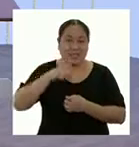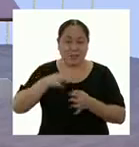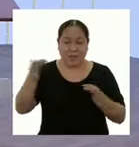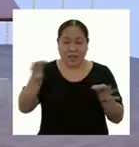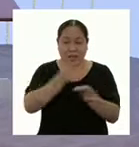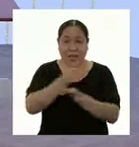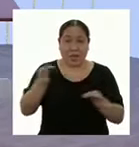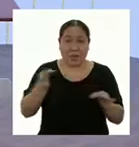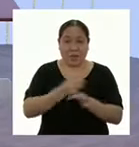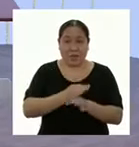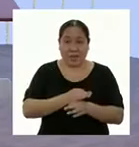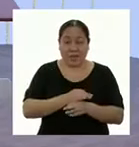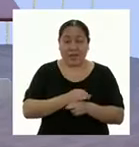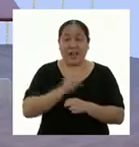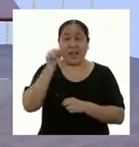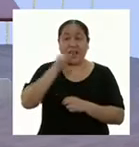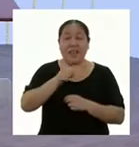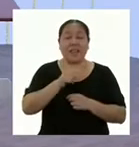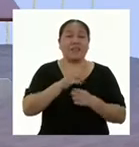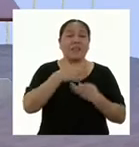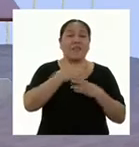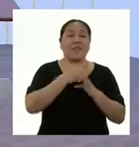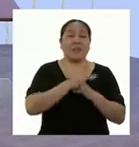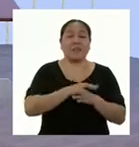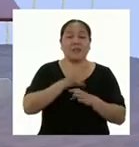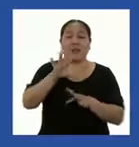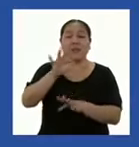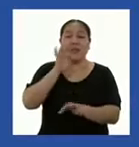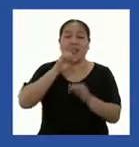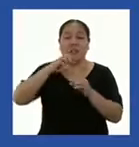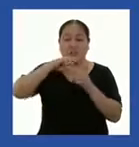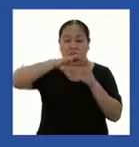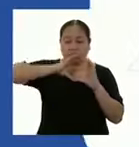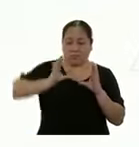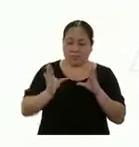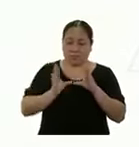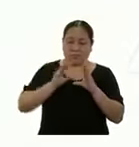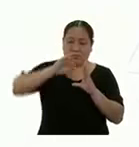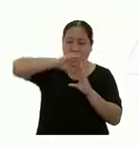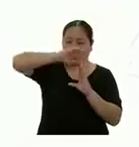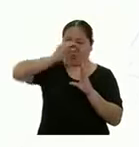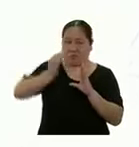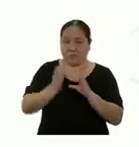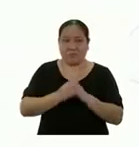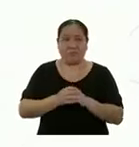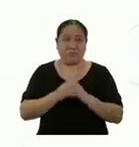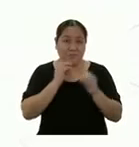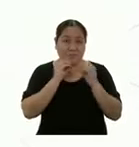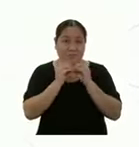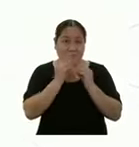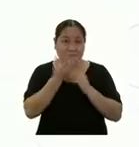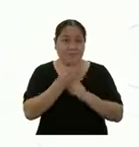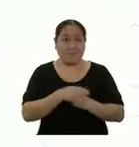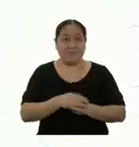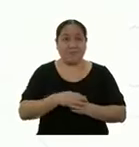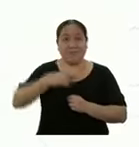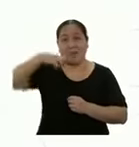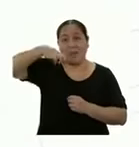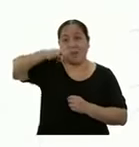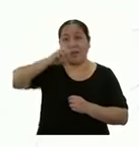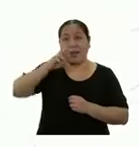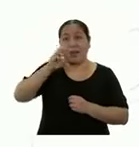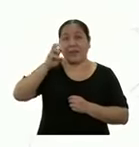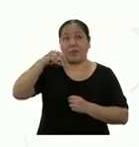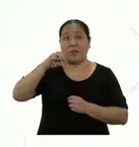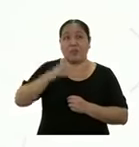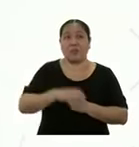reemplazar los valores en la fórmula y obtener el perímetro de la ventana. Resolvámosla de una vez. El perímetro es igual a